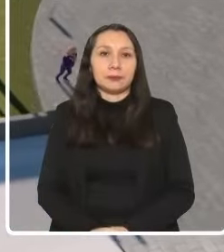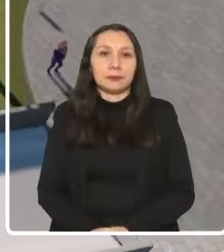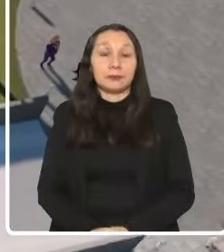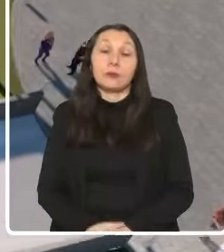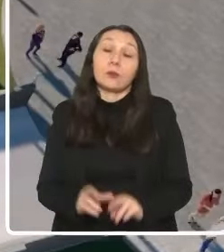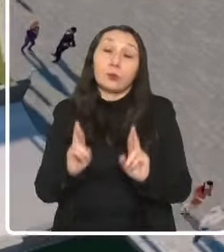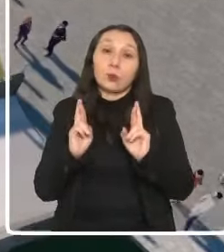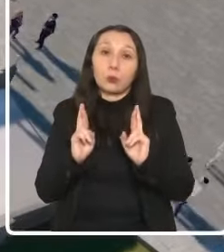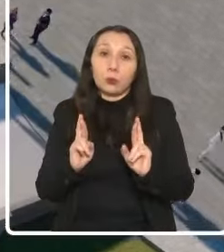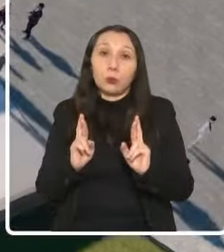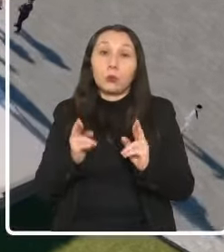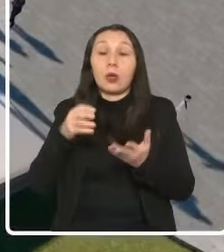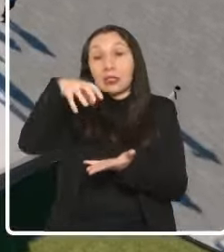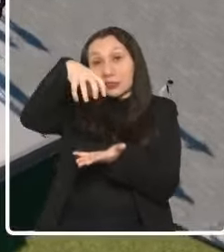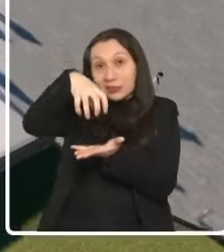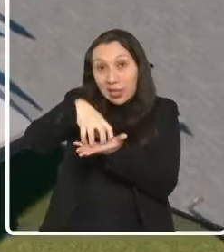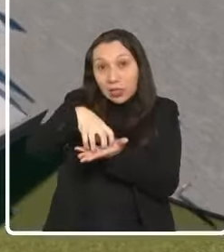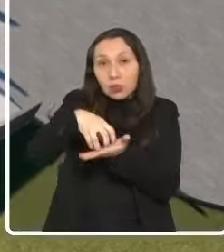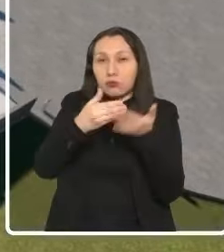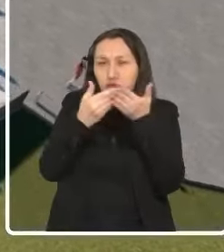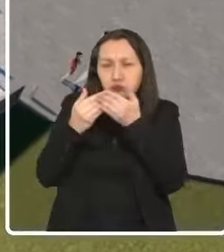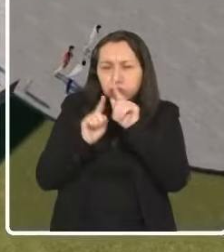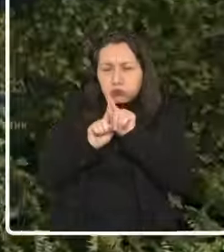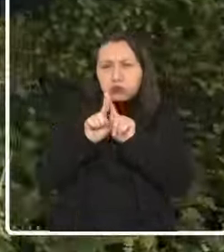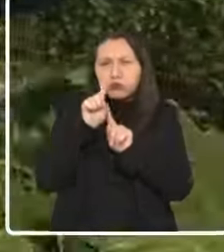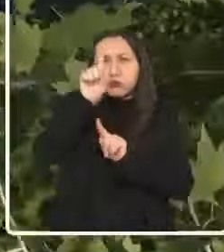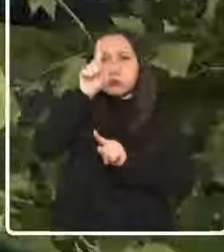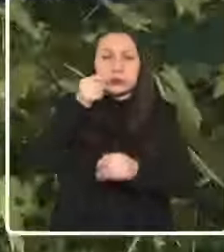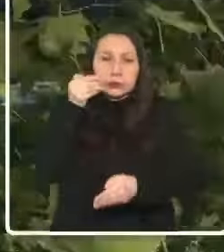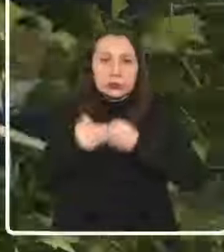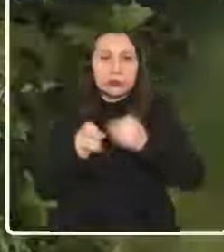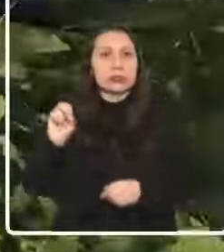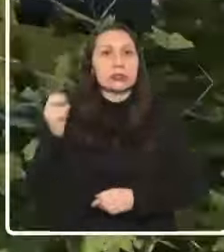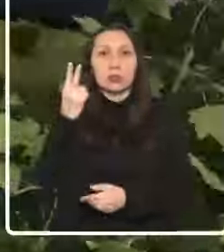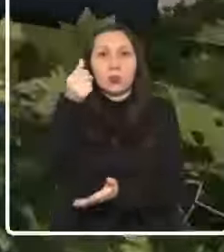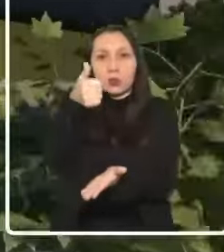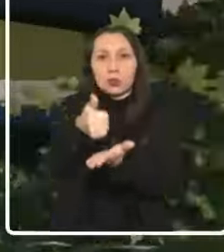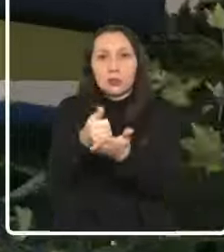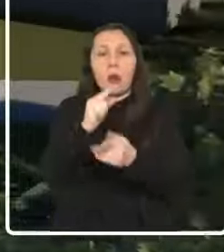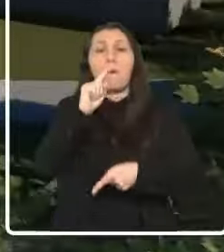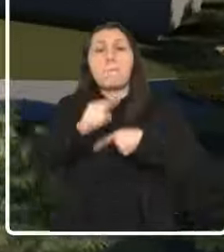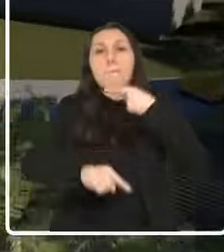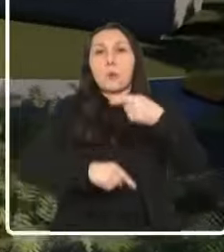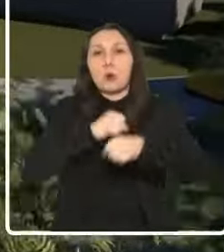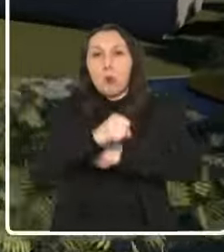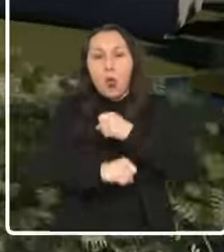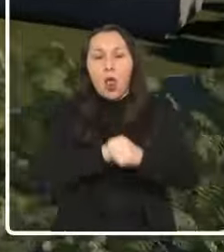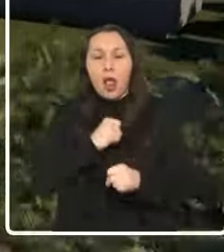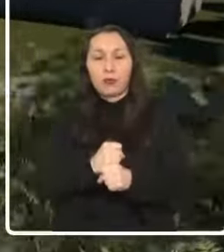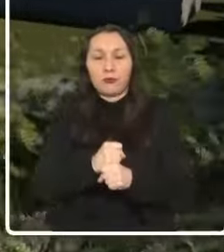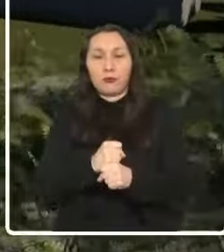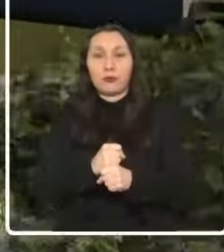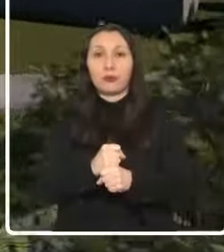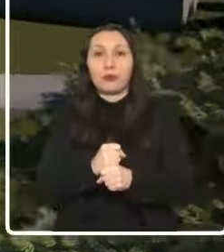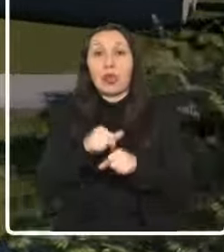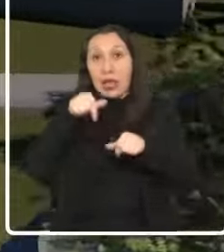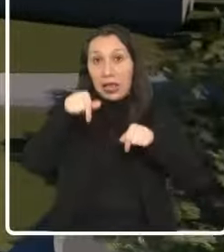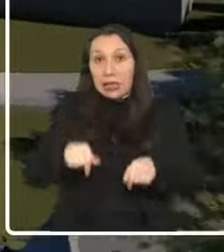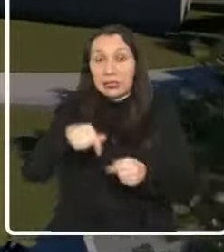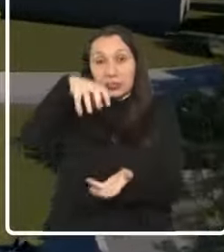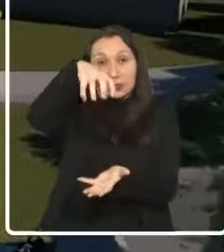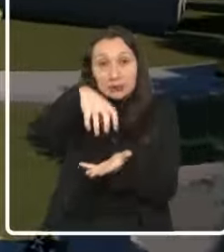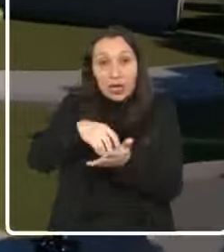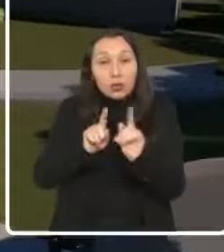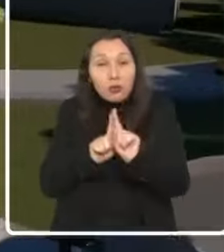Espero que este Centro Espacial esté funcionando el segundo semestre del próximo año. Y en este Centro Espacial